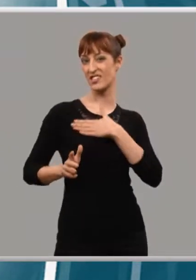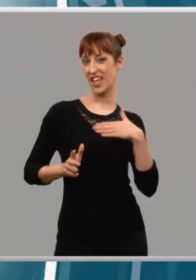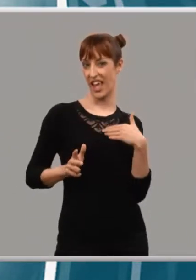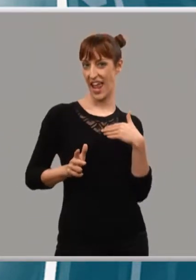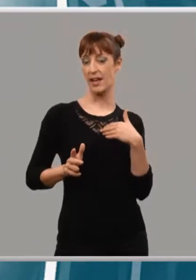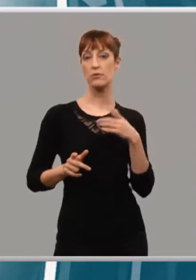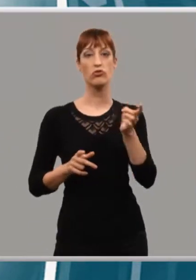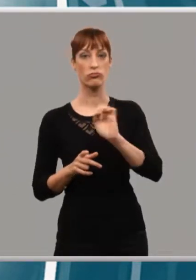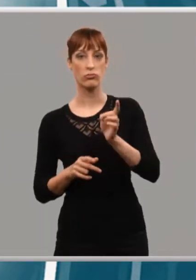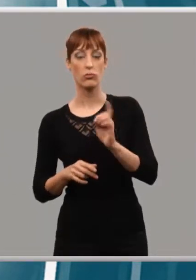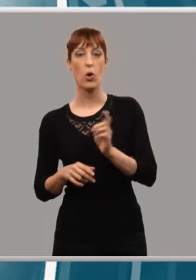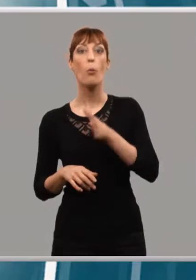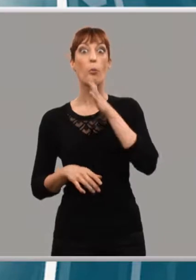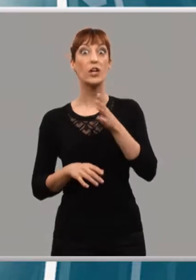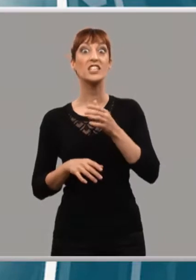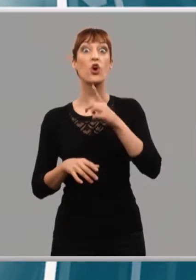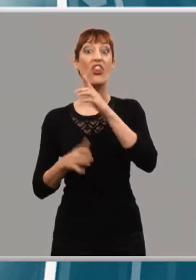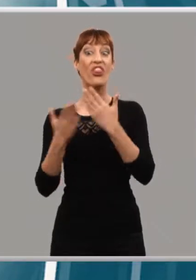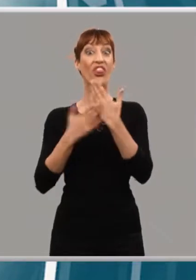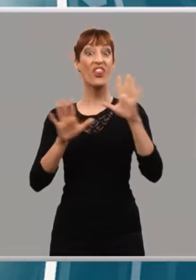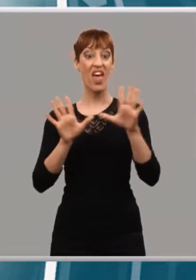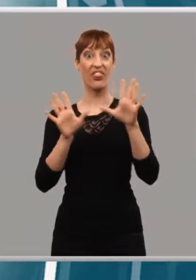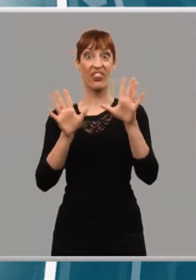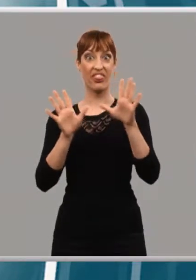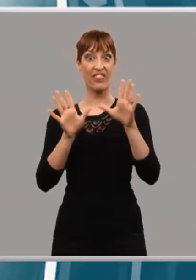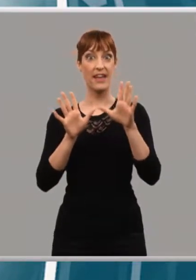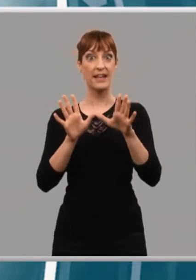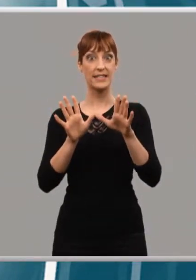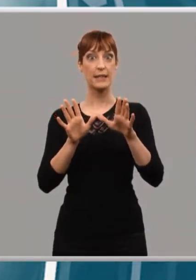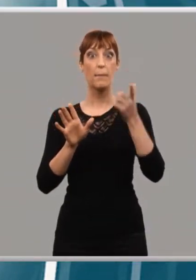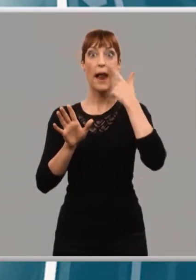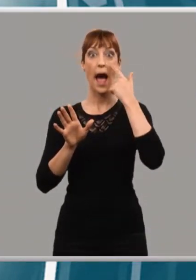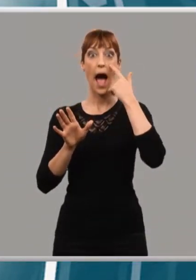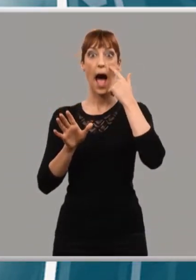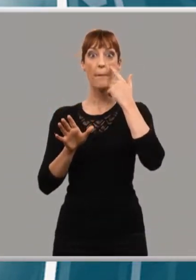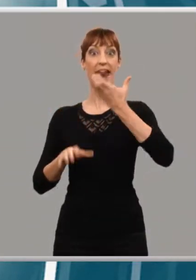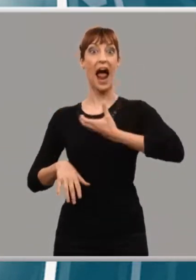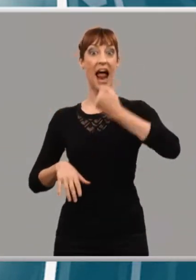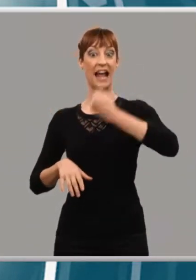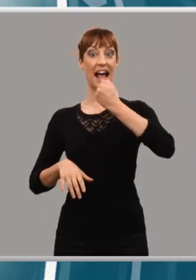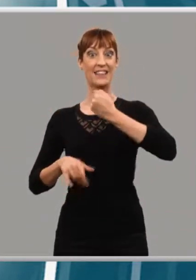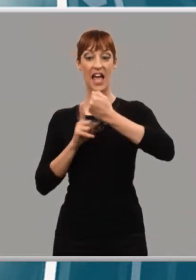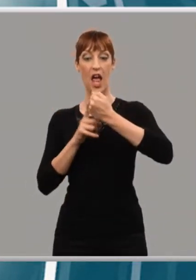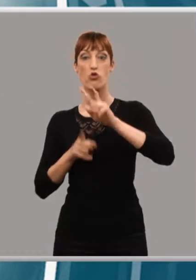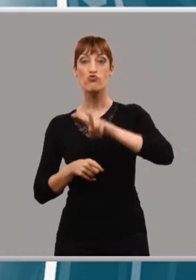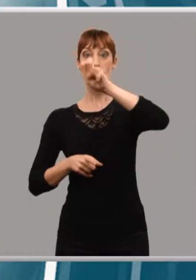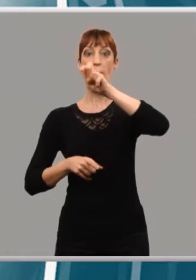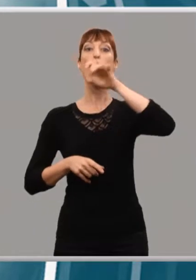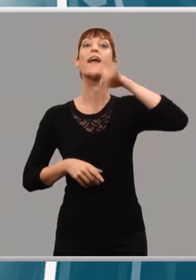días hábiles tendrá lugar el pleno en el que, de prosperar la moción, será investido nuevo alcalde, el popular Carlos Mena.